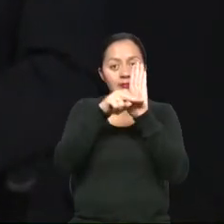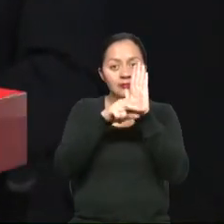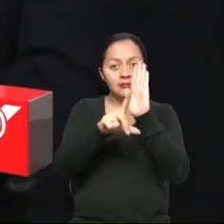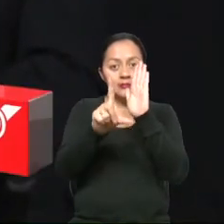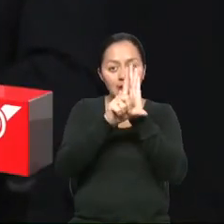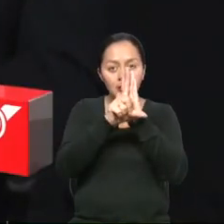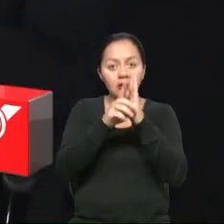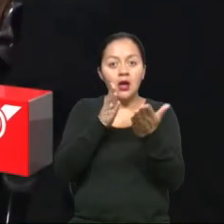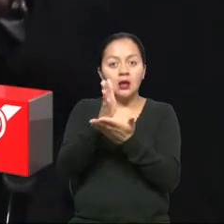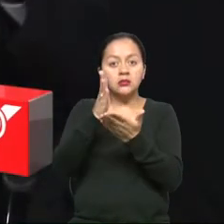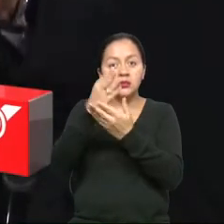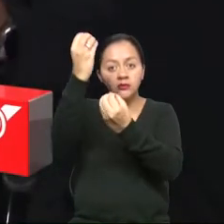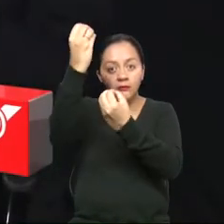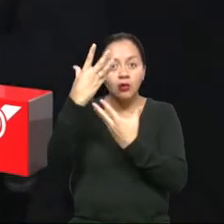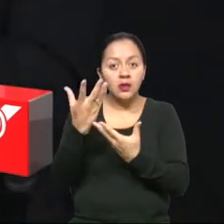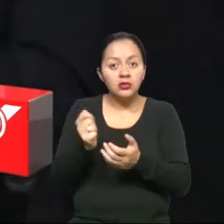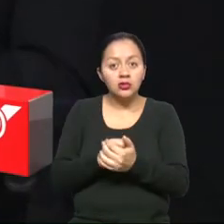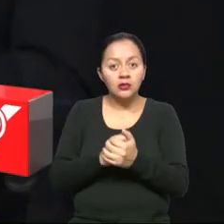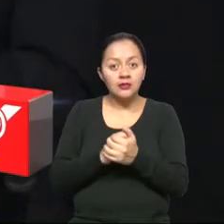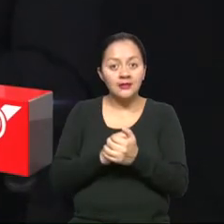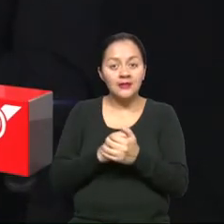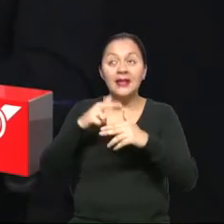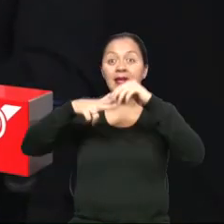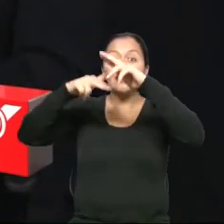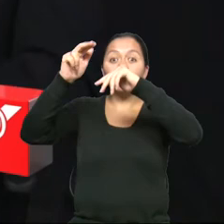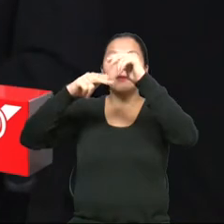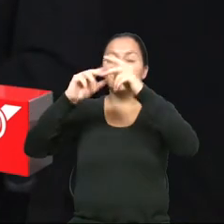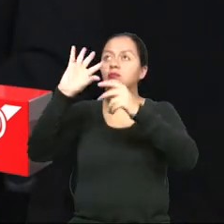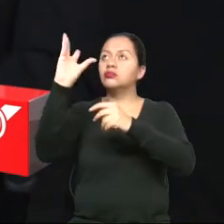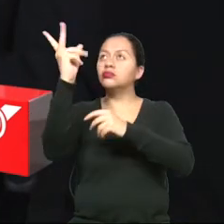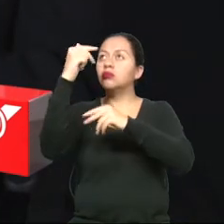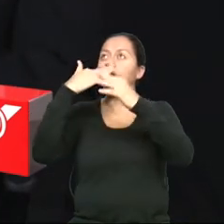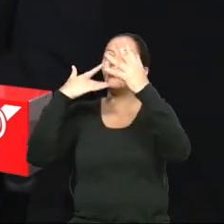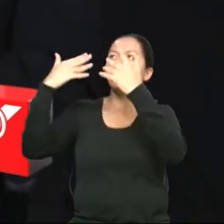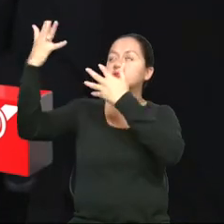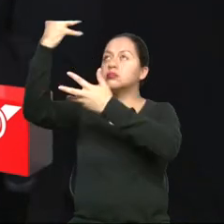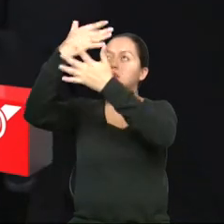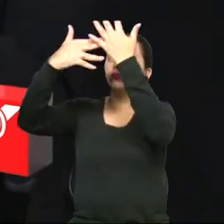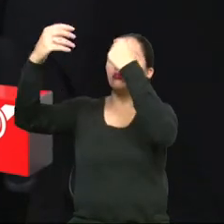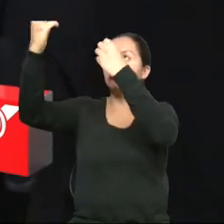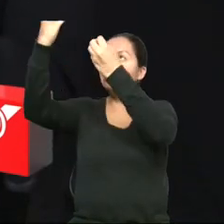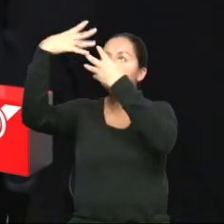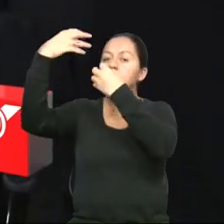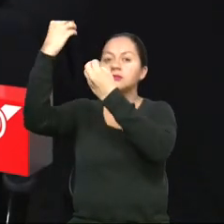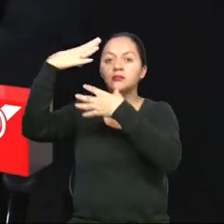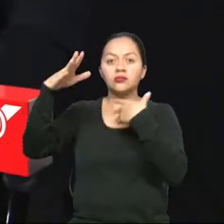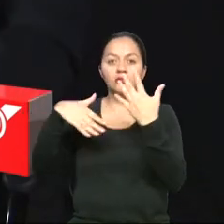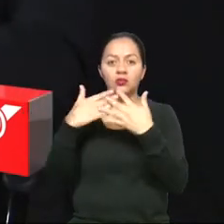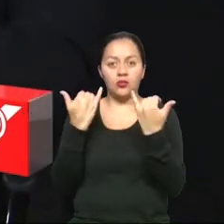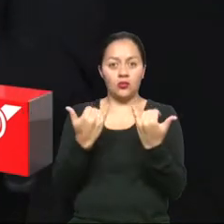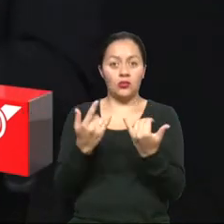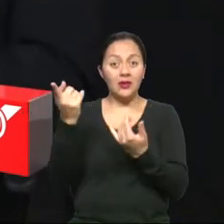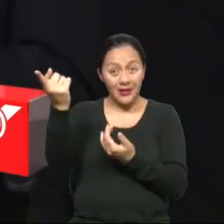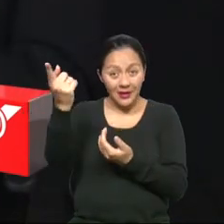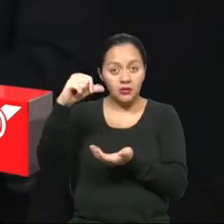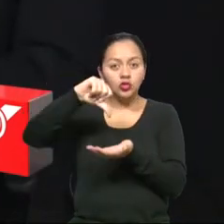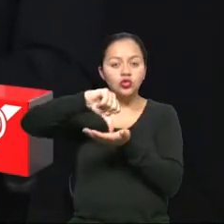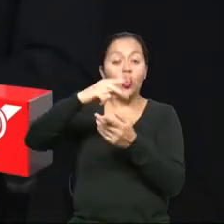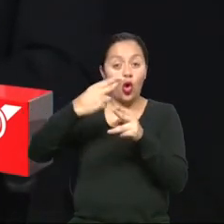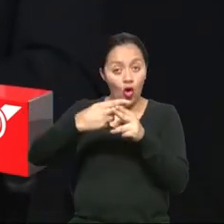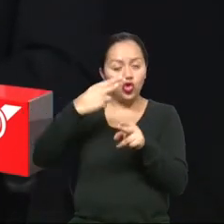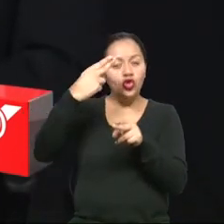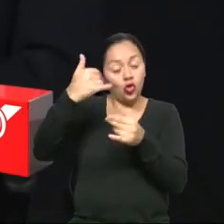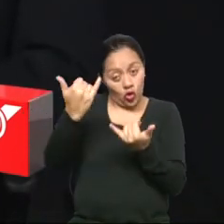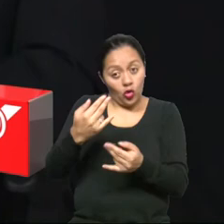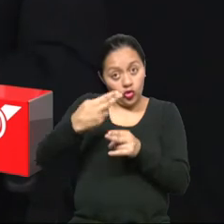acceso a información, las edificaciones inteligentes, ciudades que me permitan también a través del Internet de las Cosas, accesibilidad a los espacios, a los